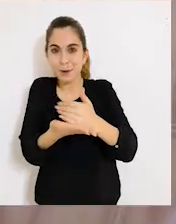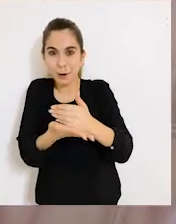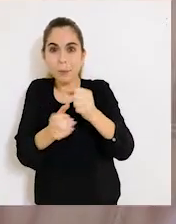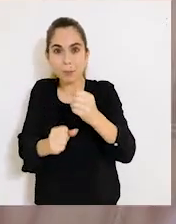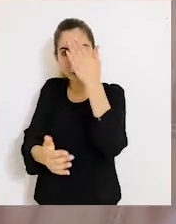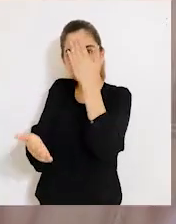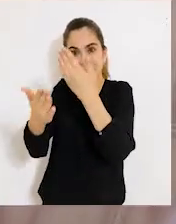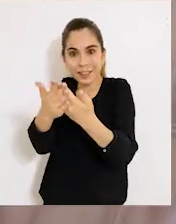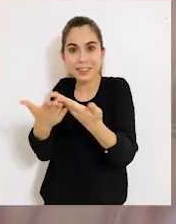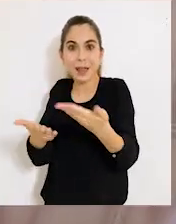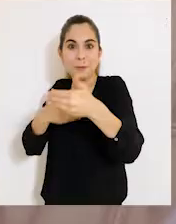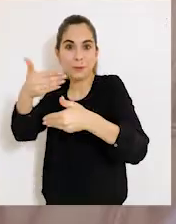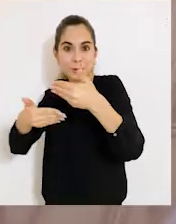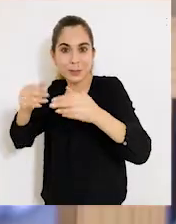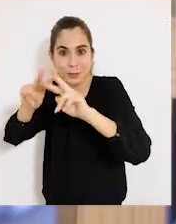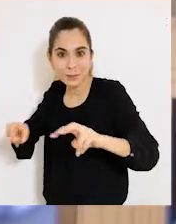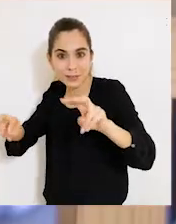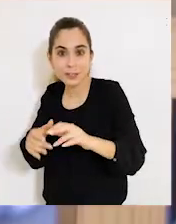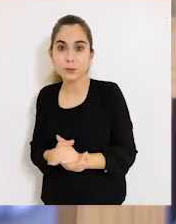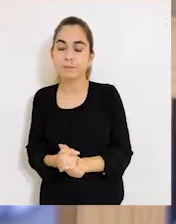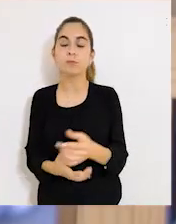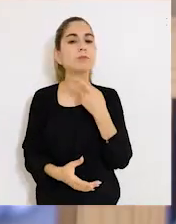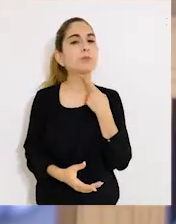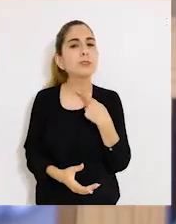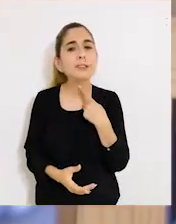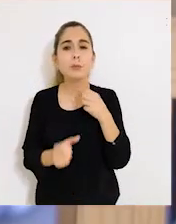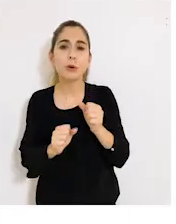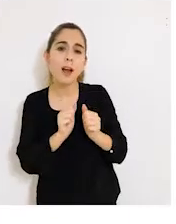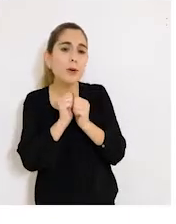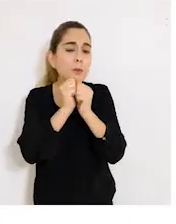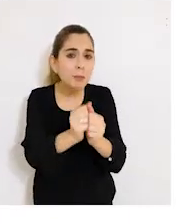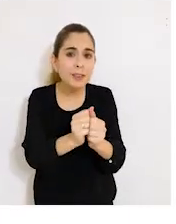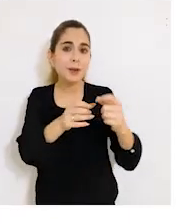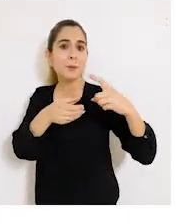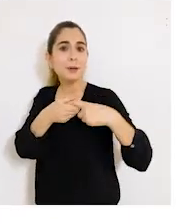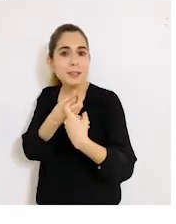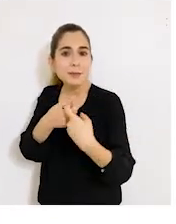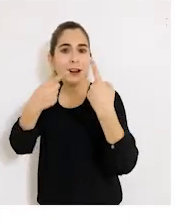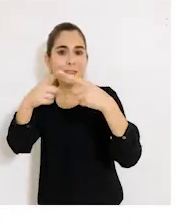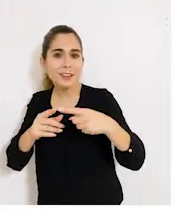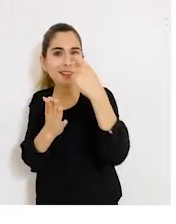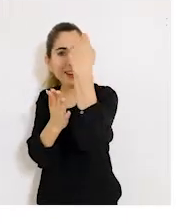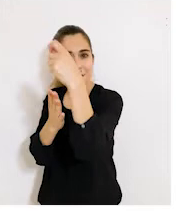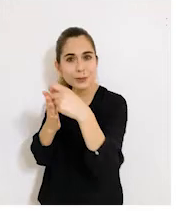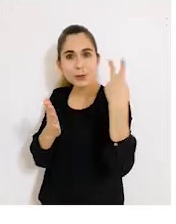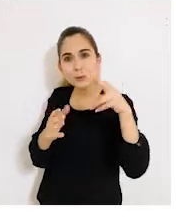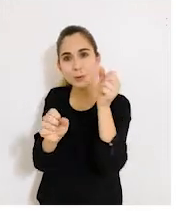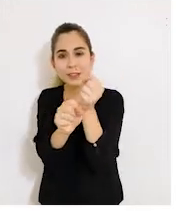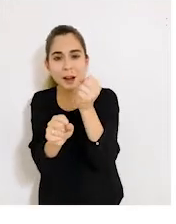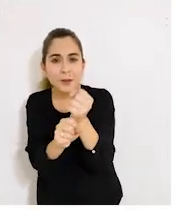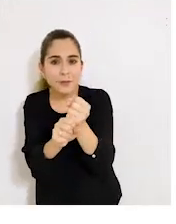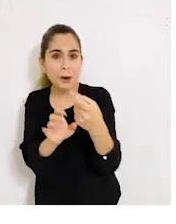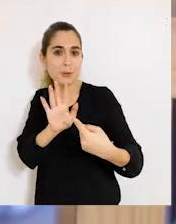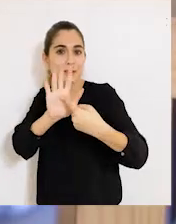poder enfrentarse al proceso de investigación. Fue muy interesante poder acompañarles, poder participar en las distintas revisiones de su trabajo, en las